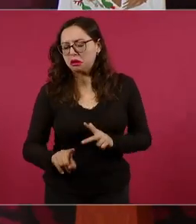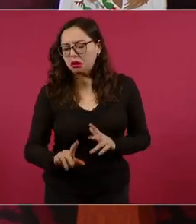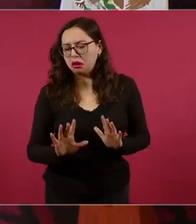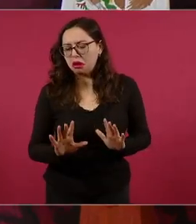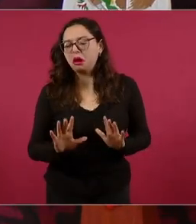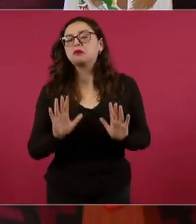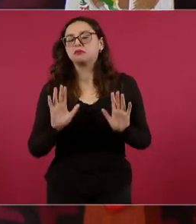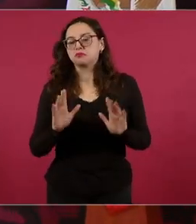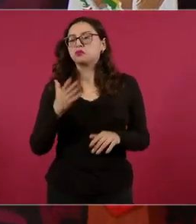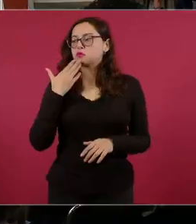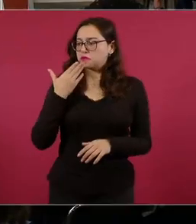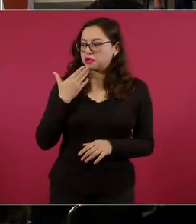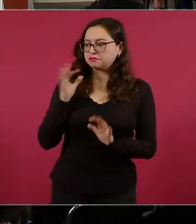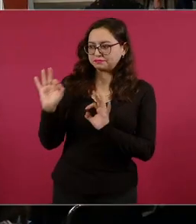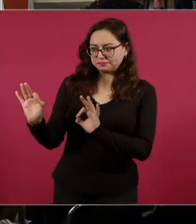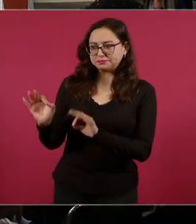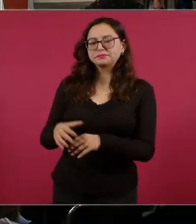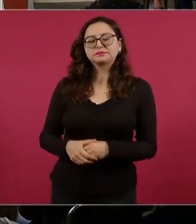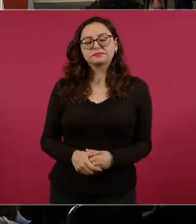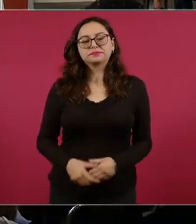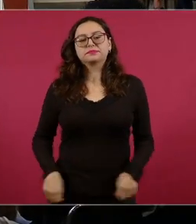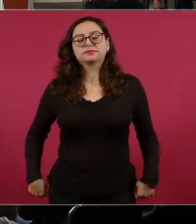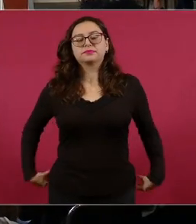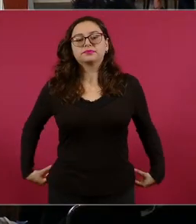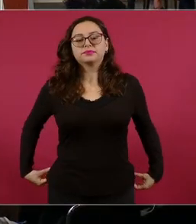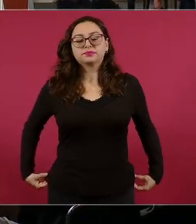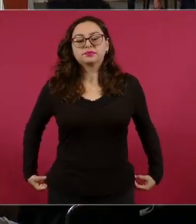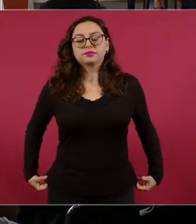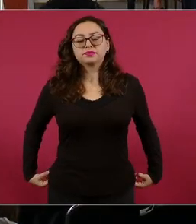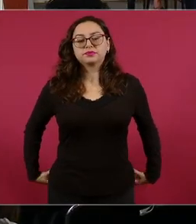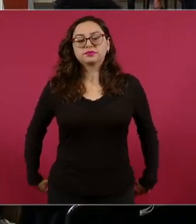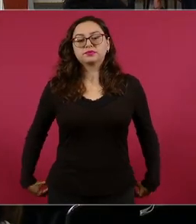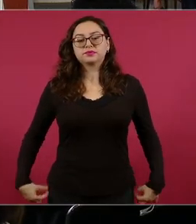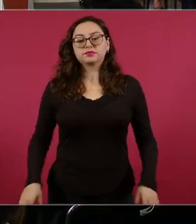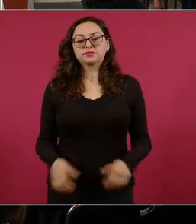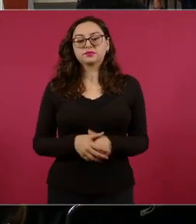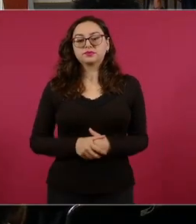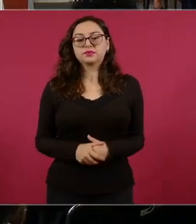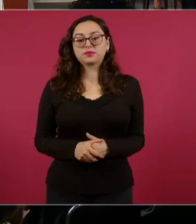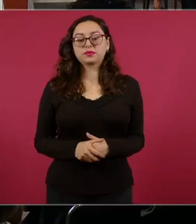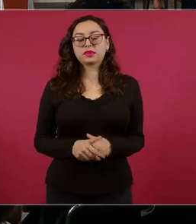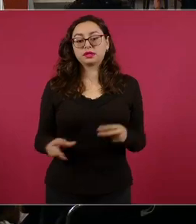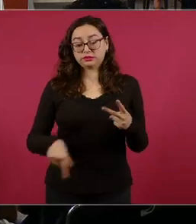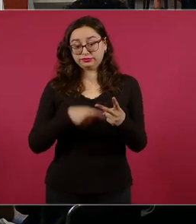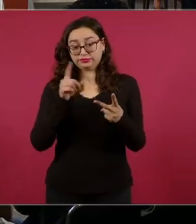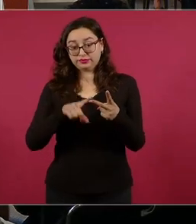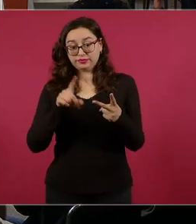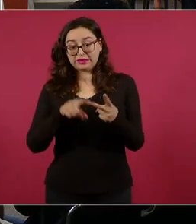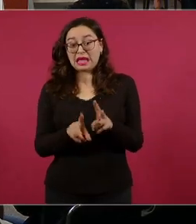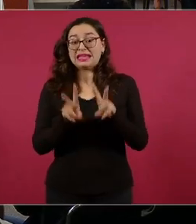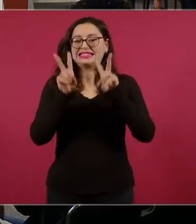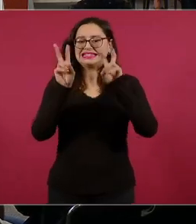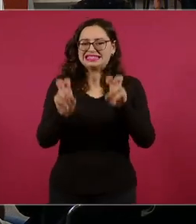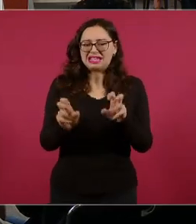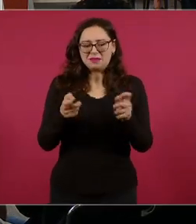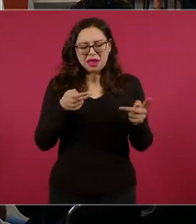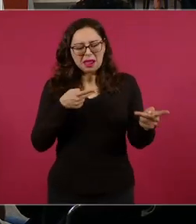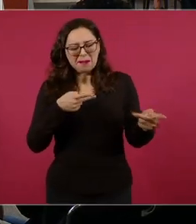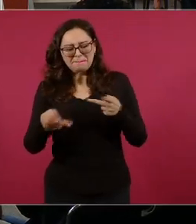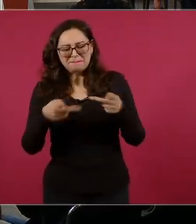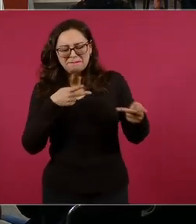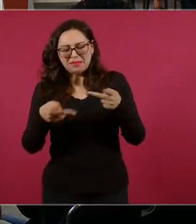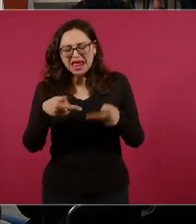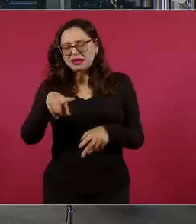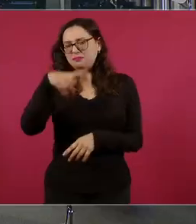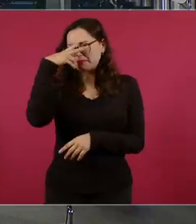En una segunda pregunta, mucho se ha hablado del Plan México. Qué quiere